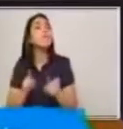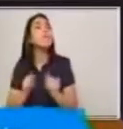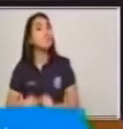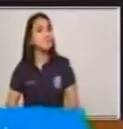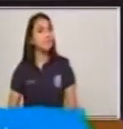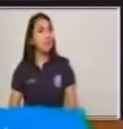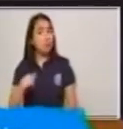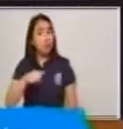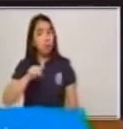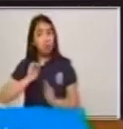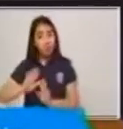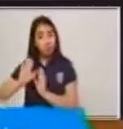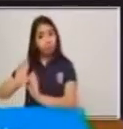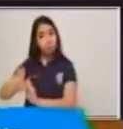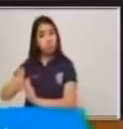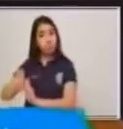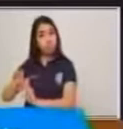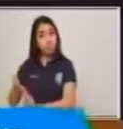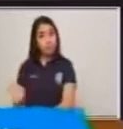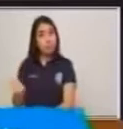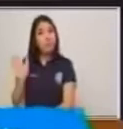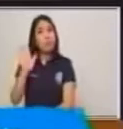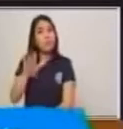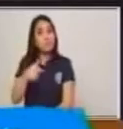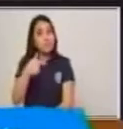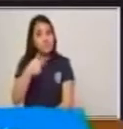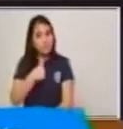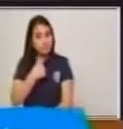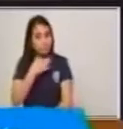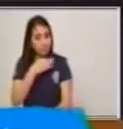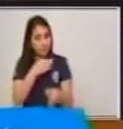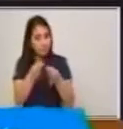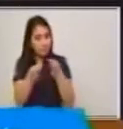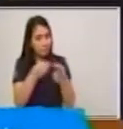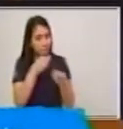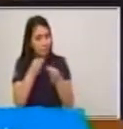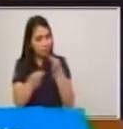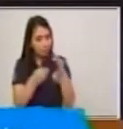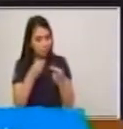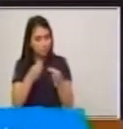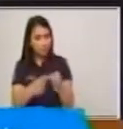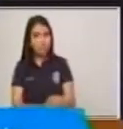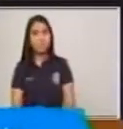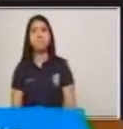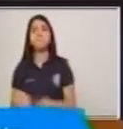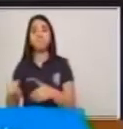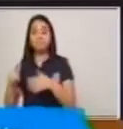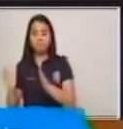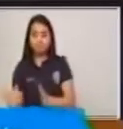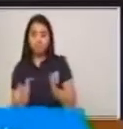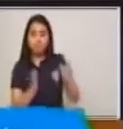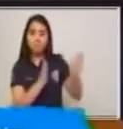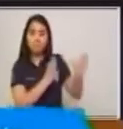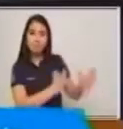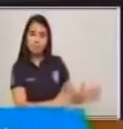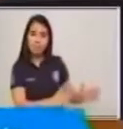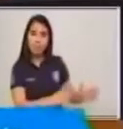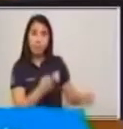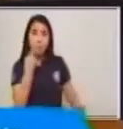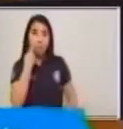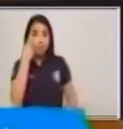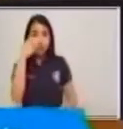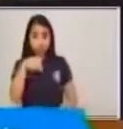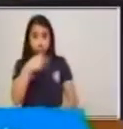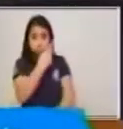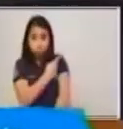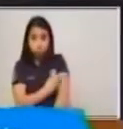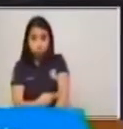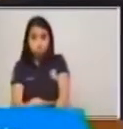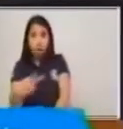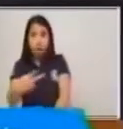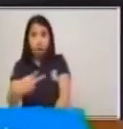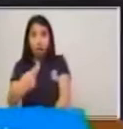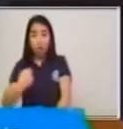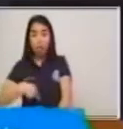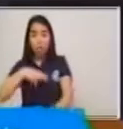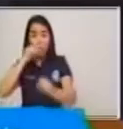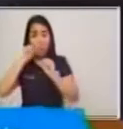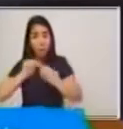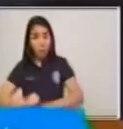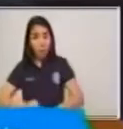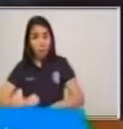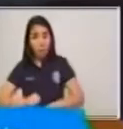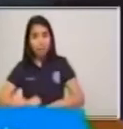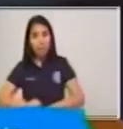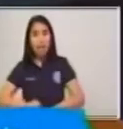Sofía? Con esta corta historia vamos entonces a identificar lo que son los elementos